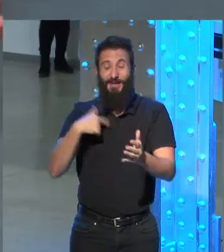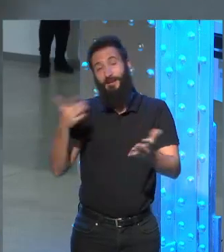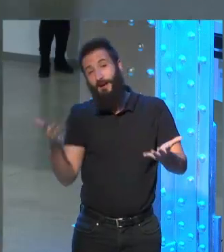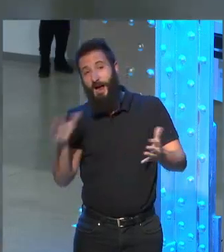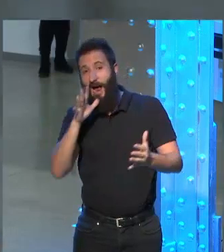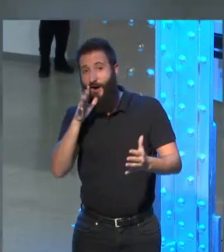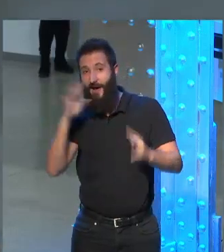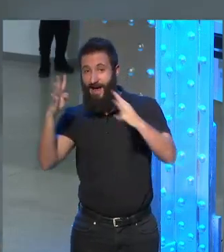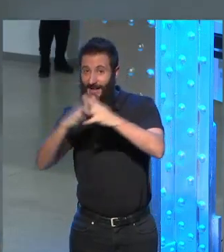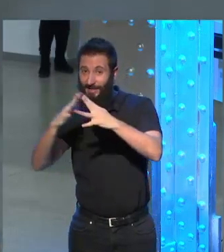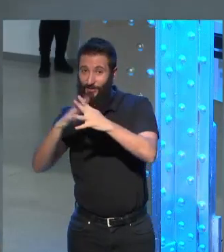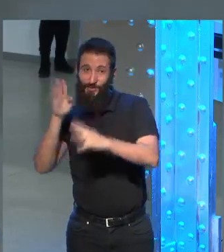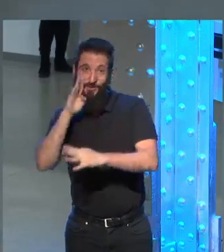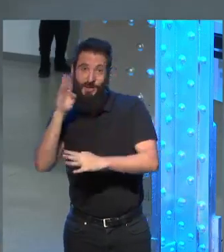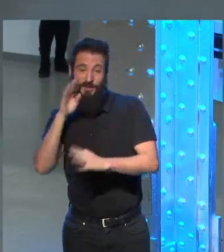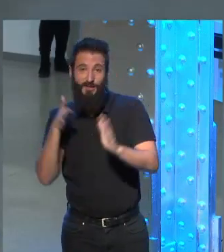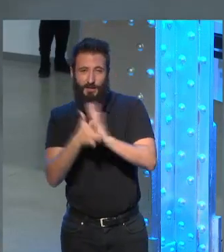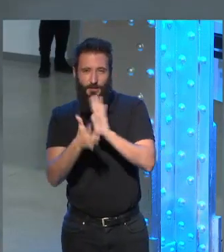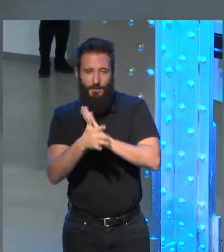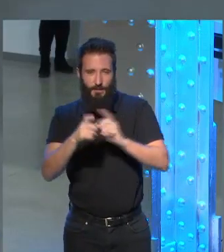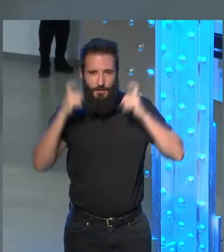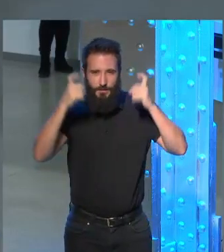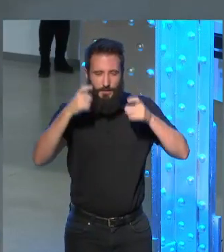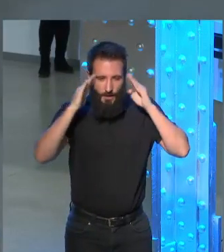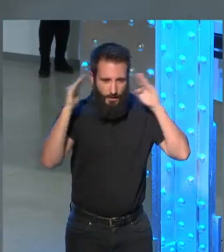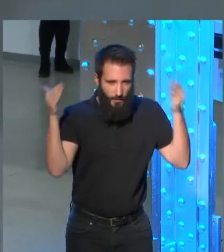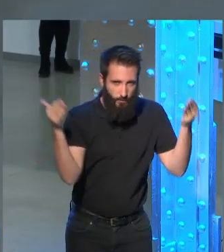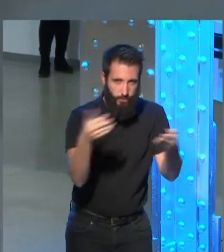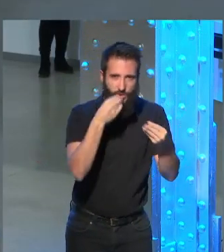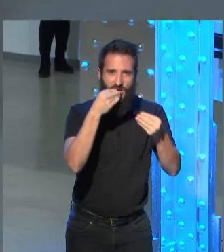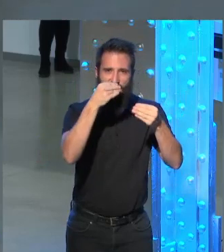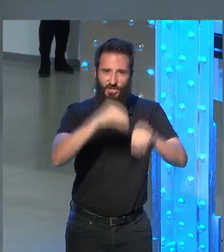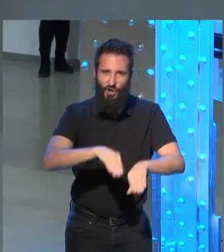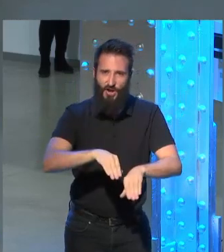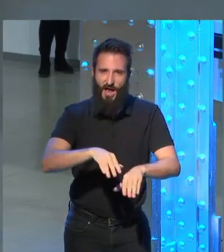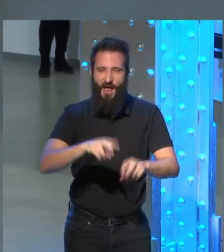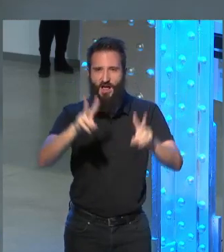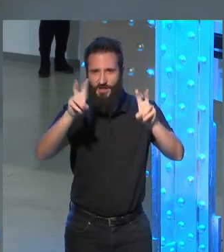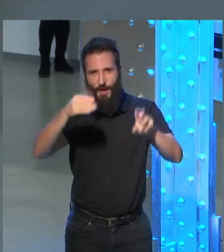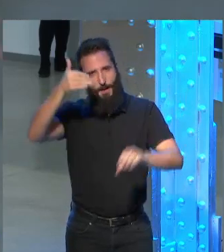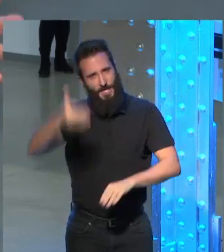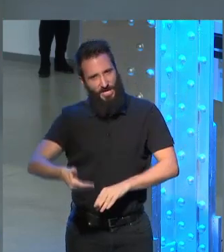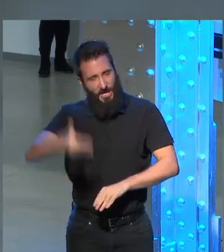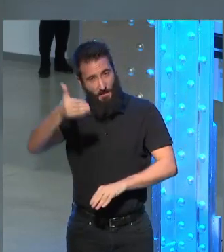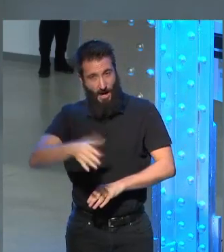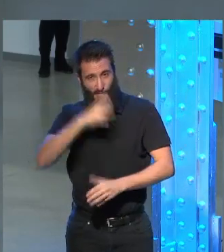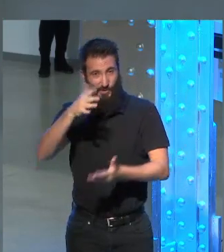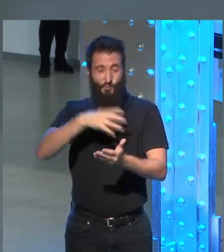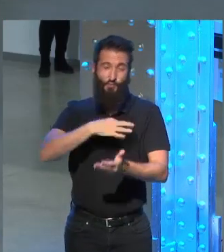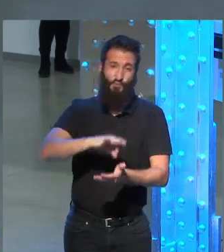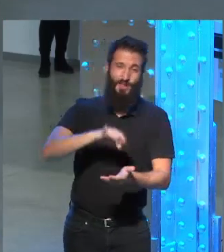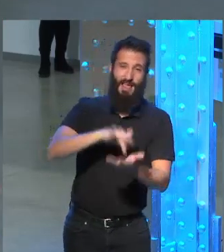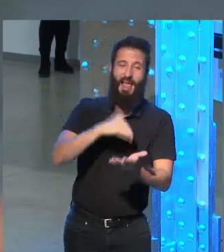permitía concentrar la historia en episodios centrales que de alguna manera